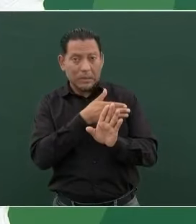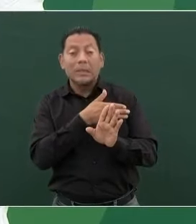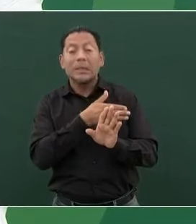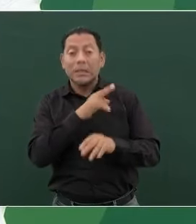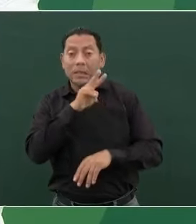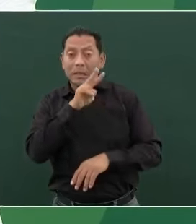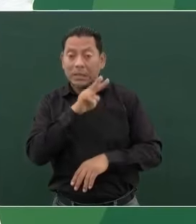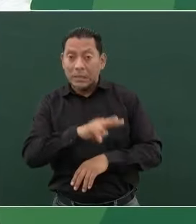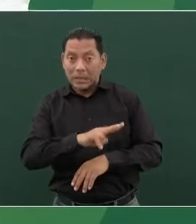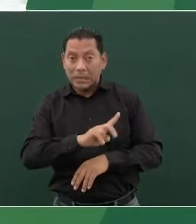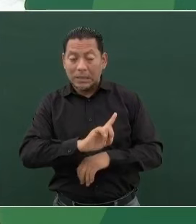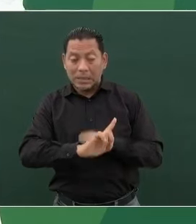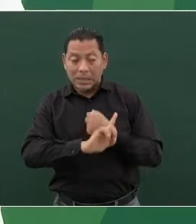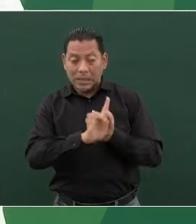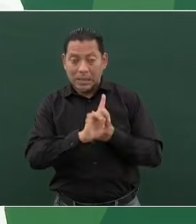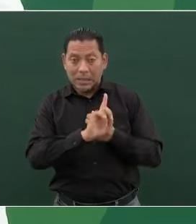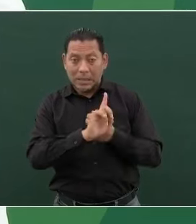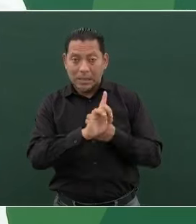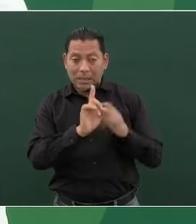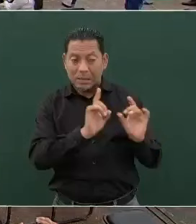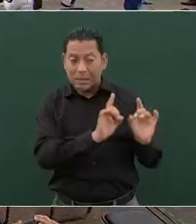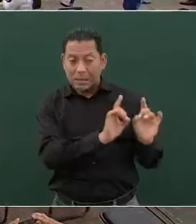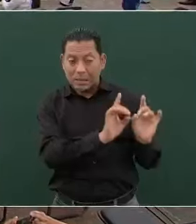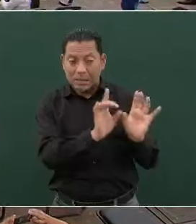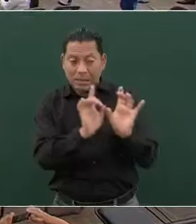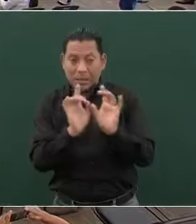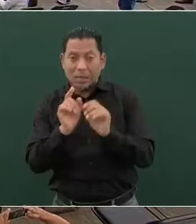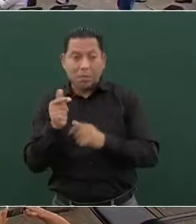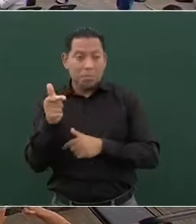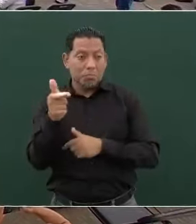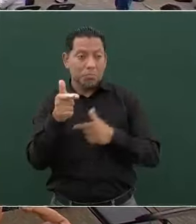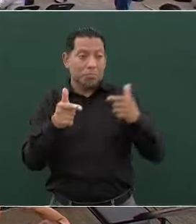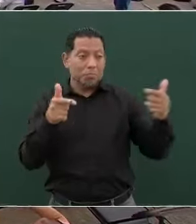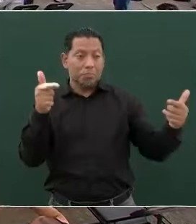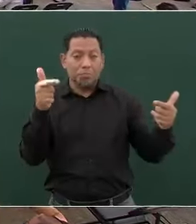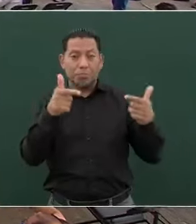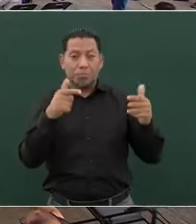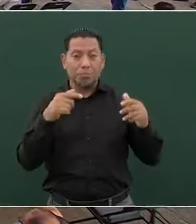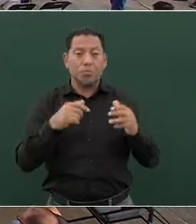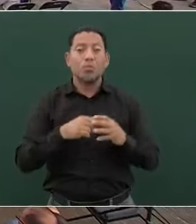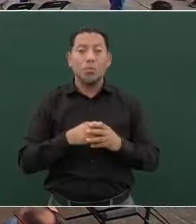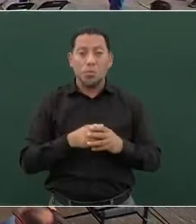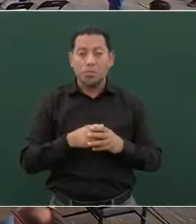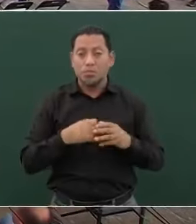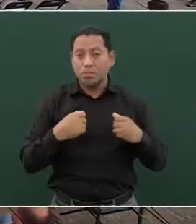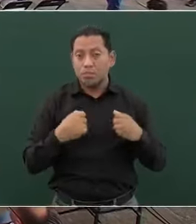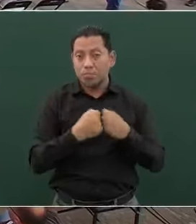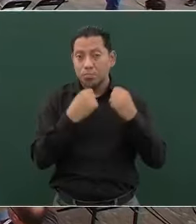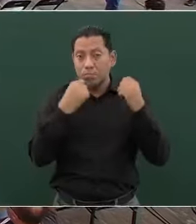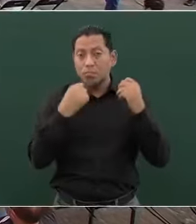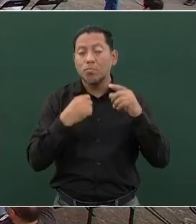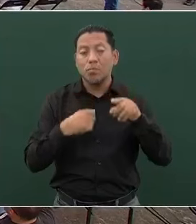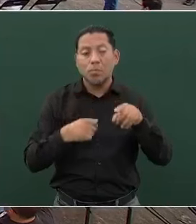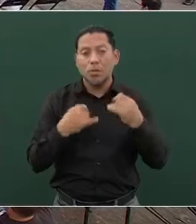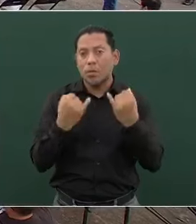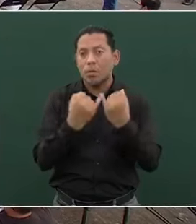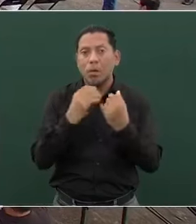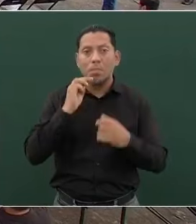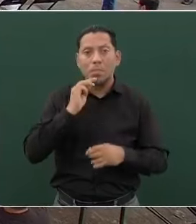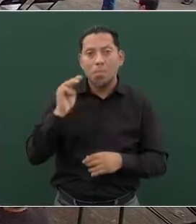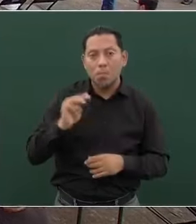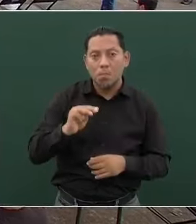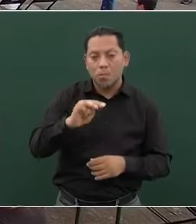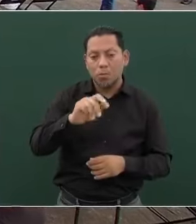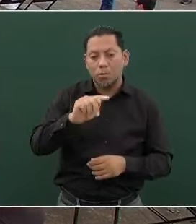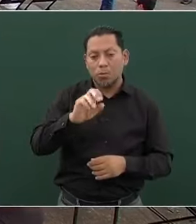varios enfrentamientos, de Motocintla para arriba,